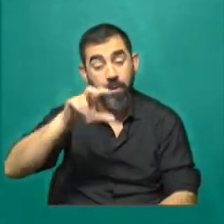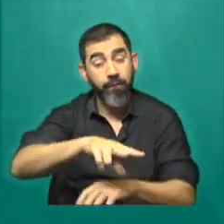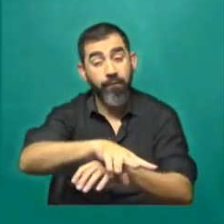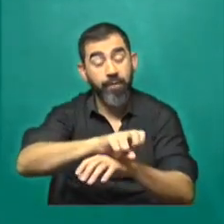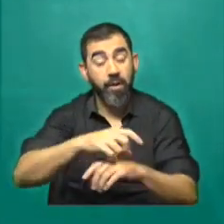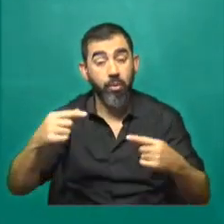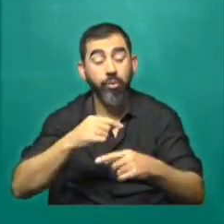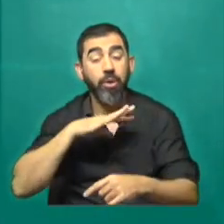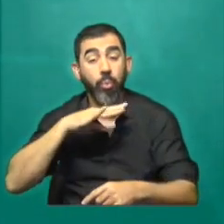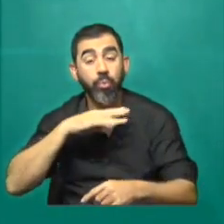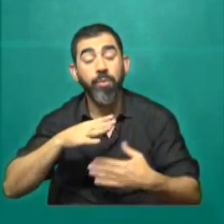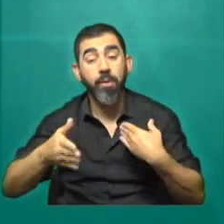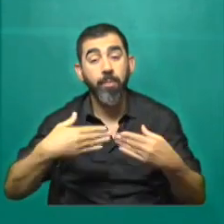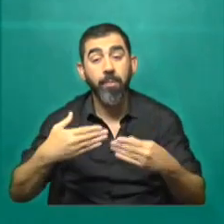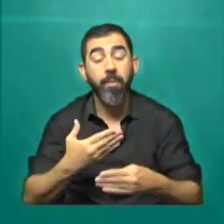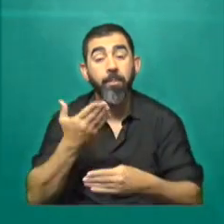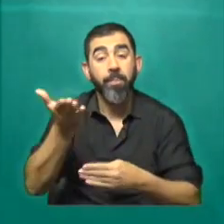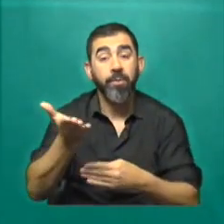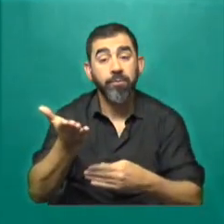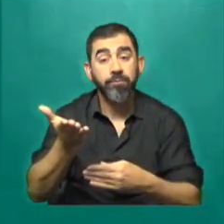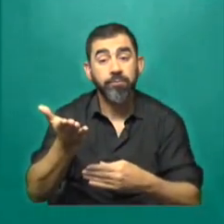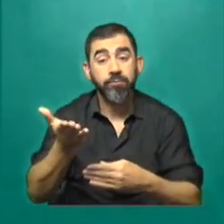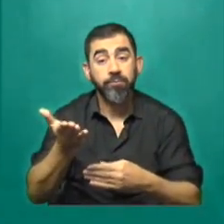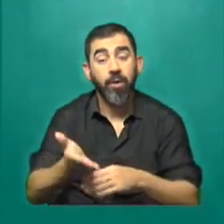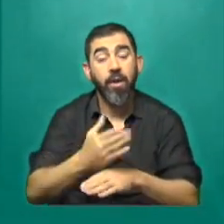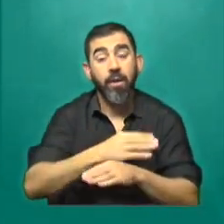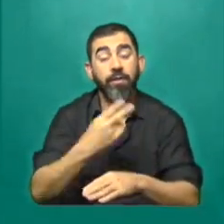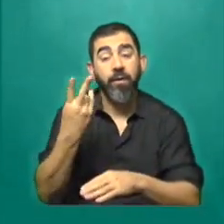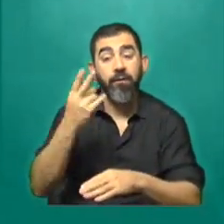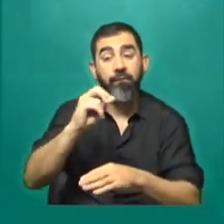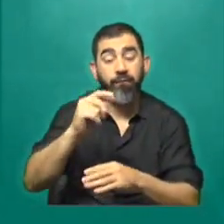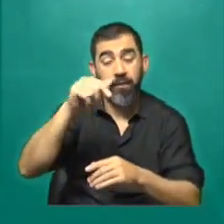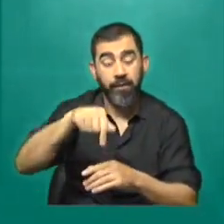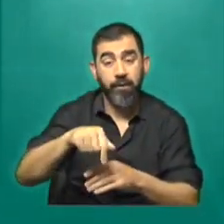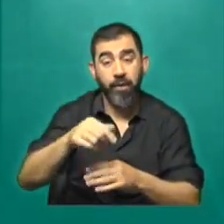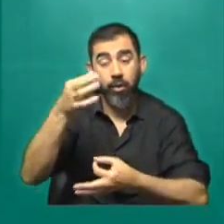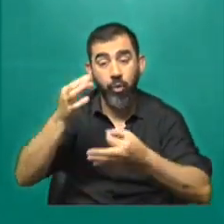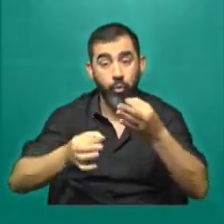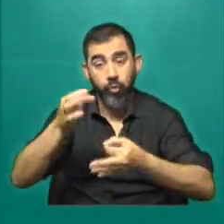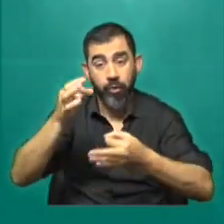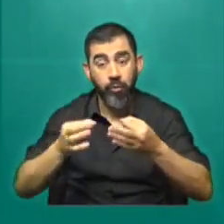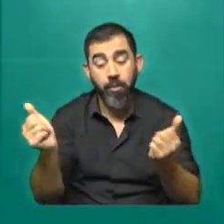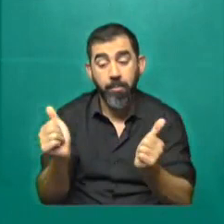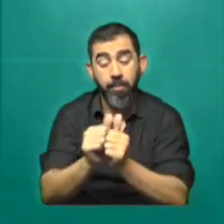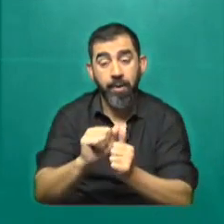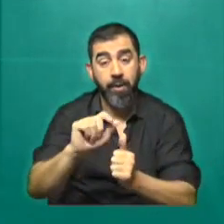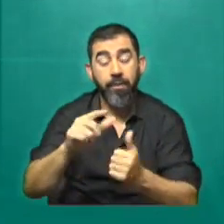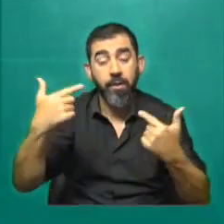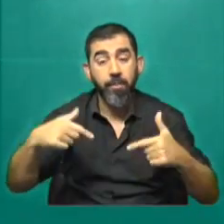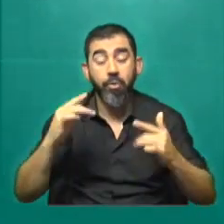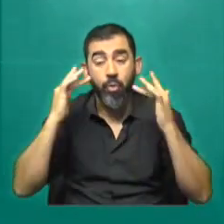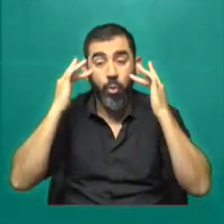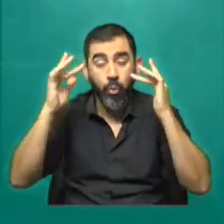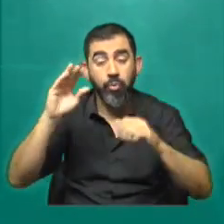Anticorrupción de Panamá solicitó formalmente, antes del 20 de este mes, que la contador uruguaya y pareja del ministro de